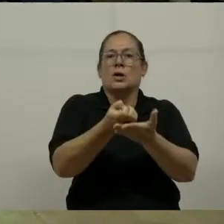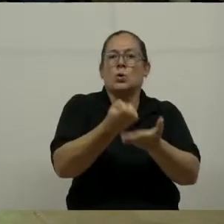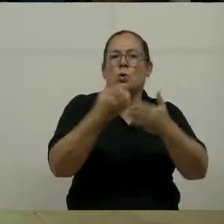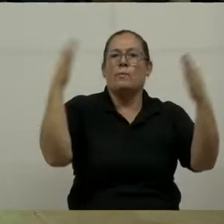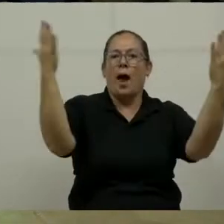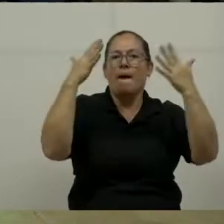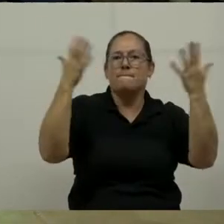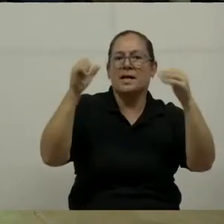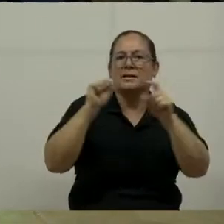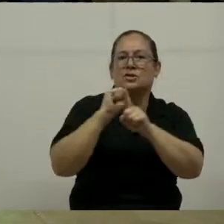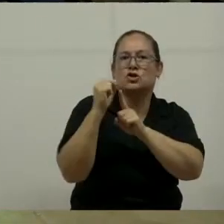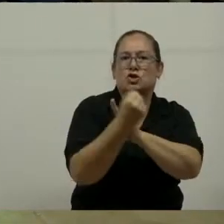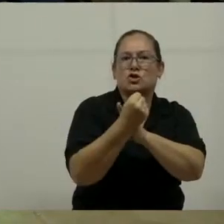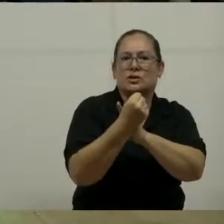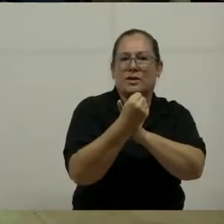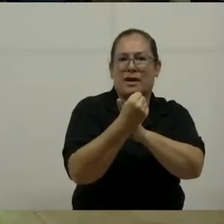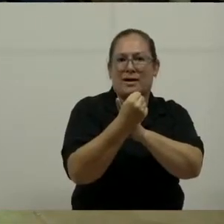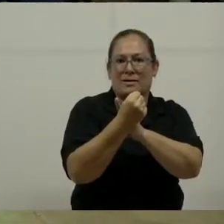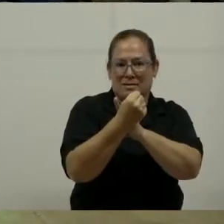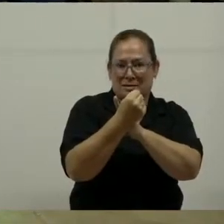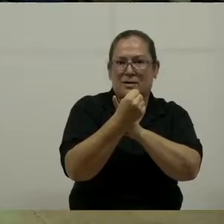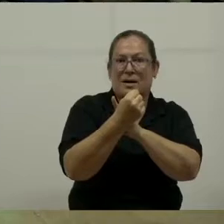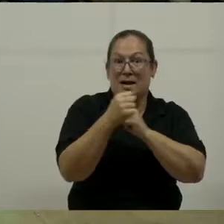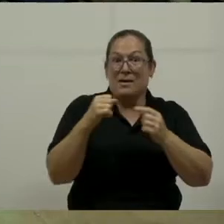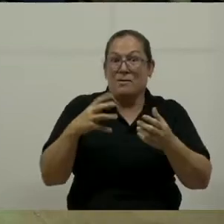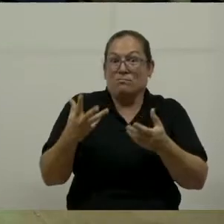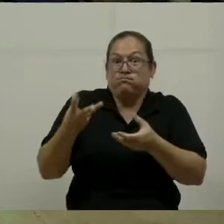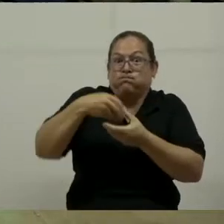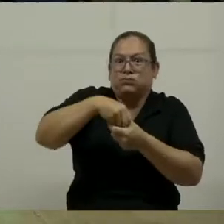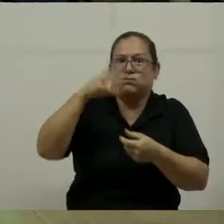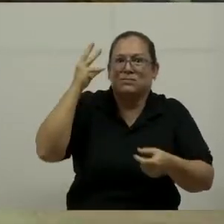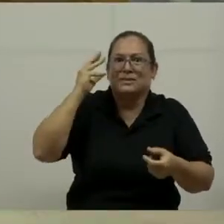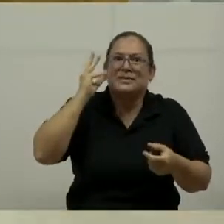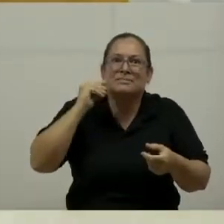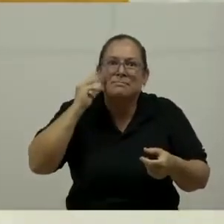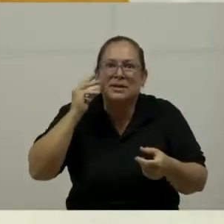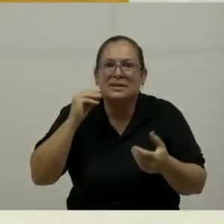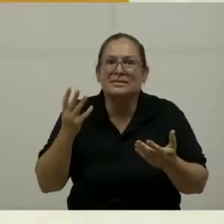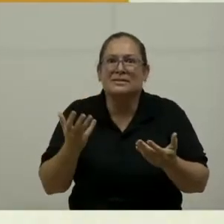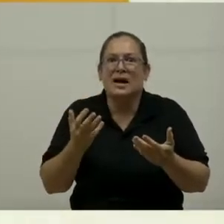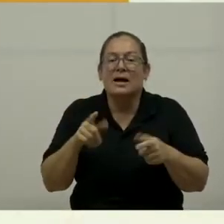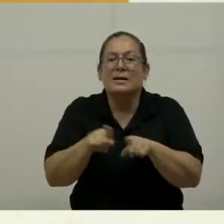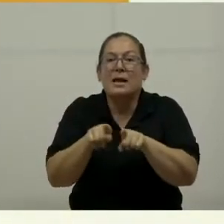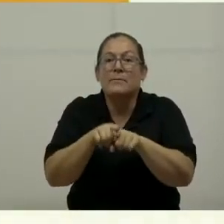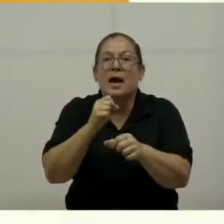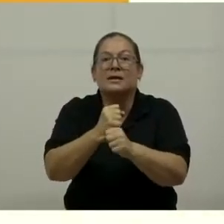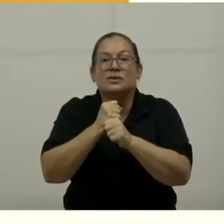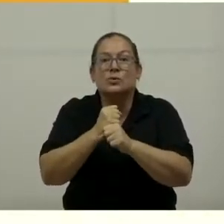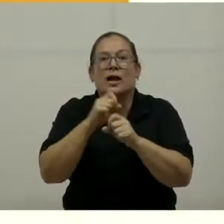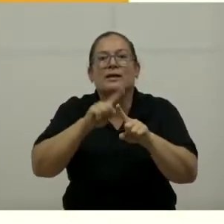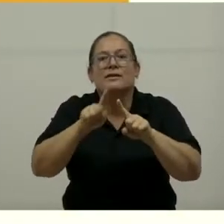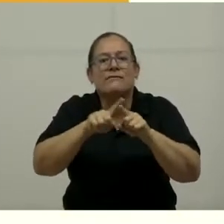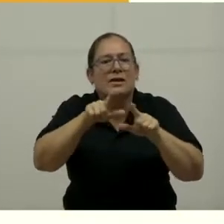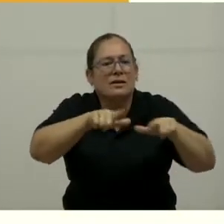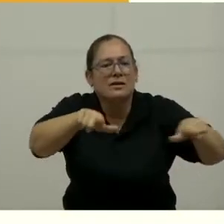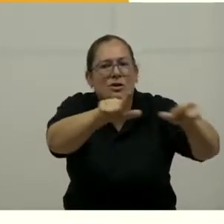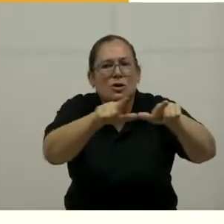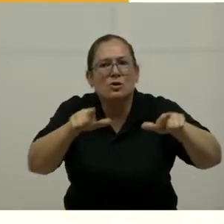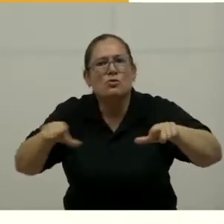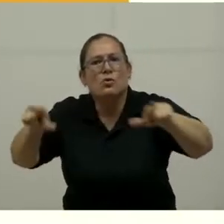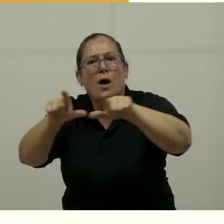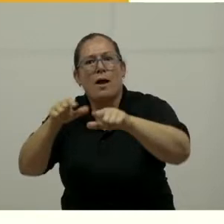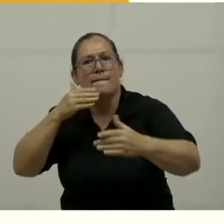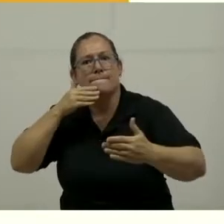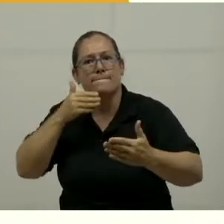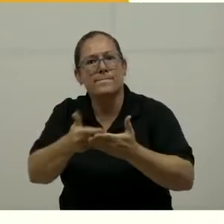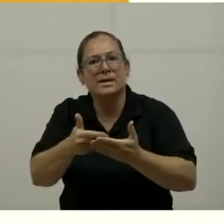formar parte de la experiencia en el destino. Y además queremos asegurarnos que esos destinos sean destinos con